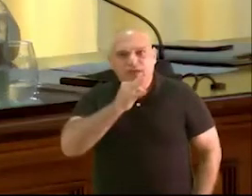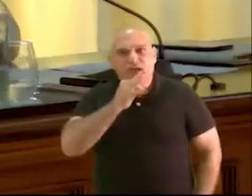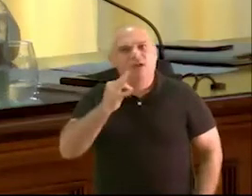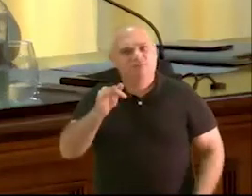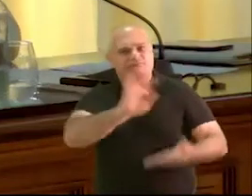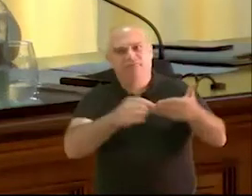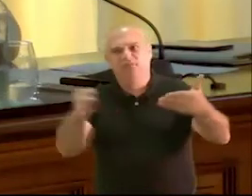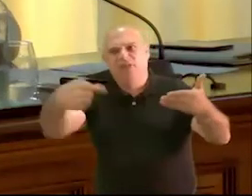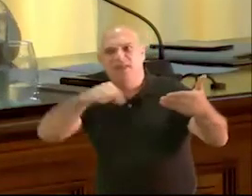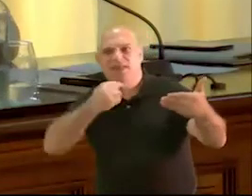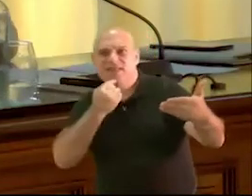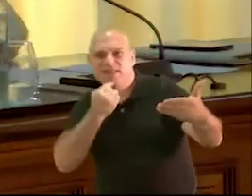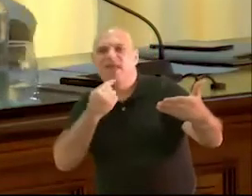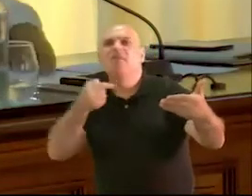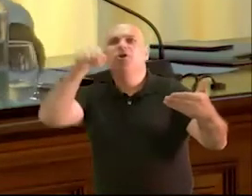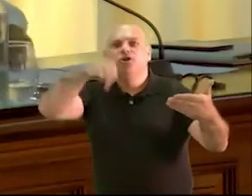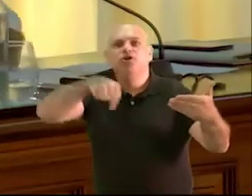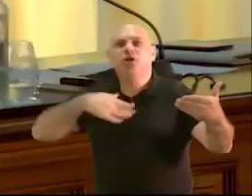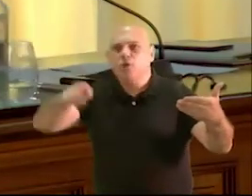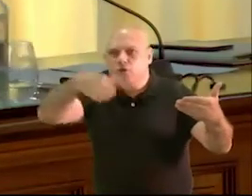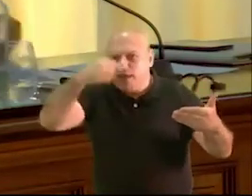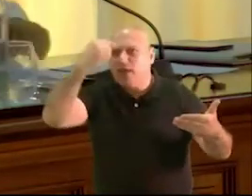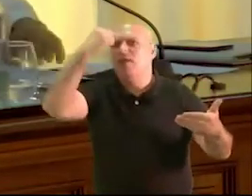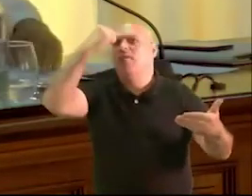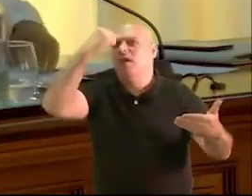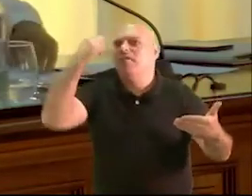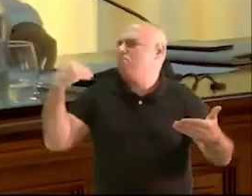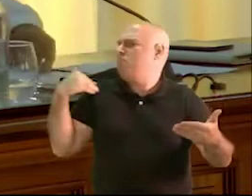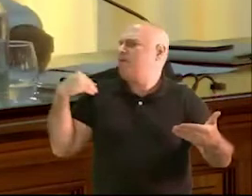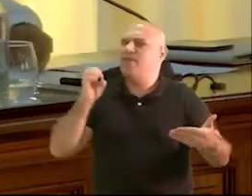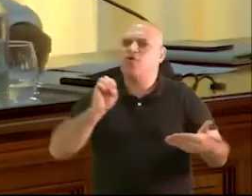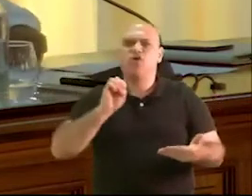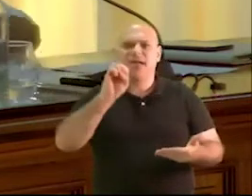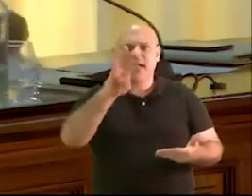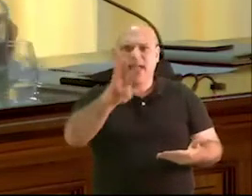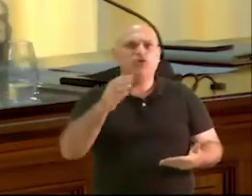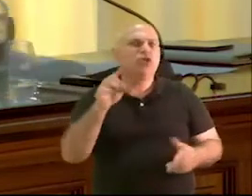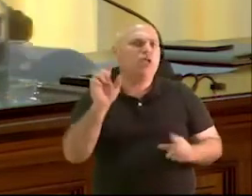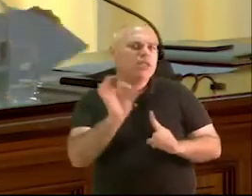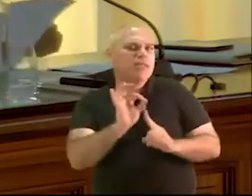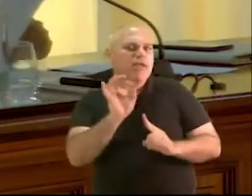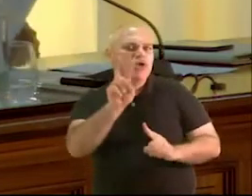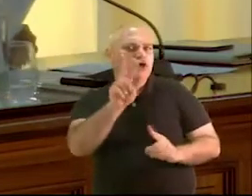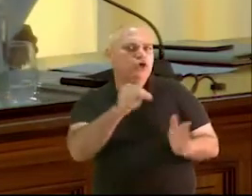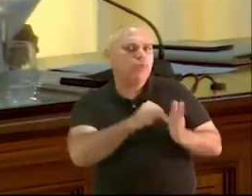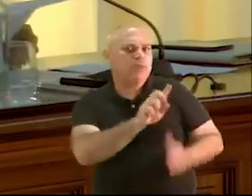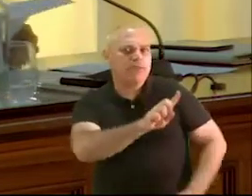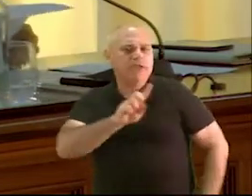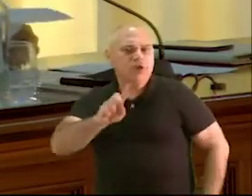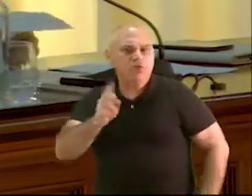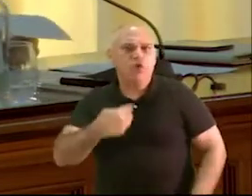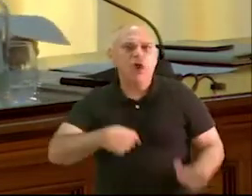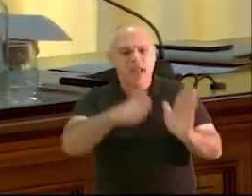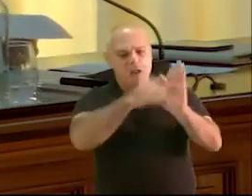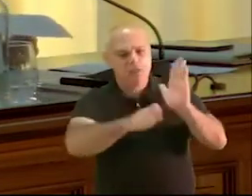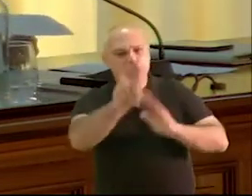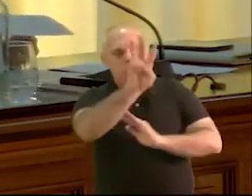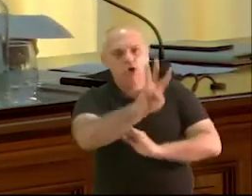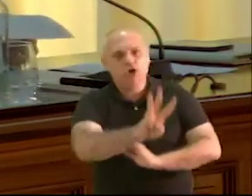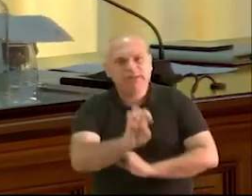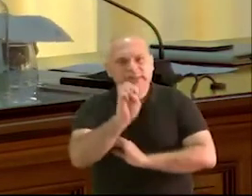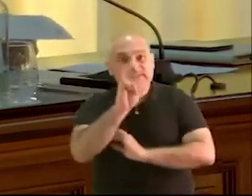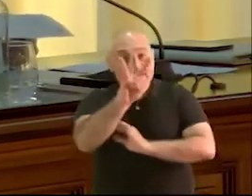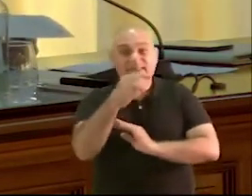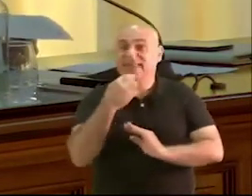acta del 14 de mayo del 2021 y en ella, en el punto 13, en despachos y comunicaciones,